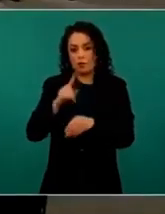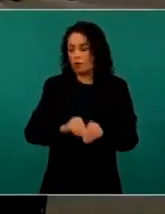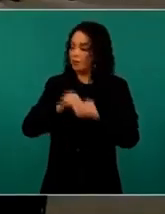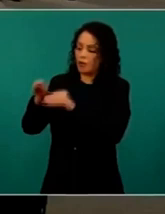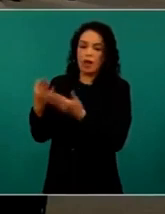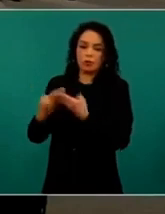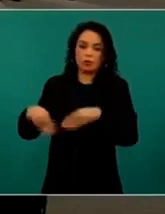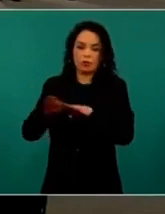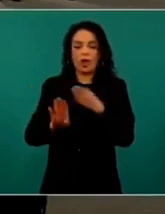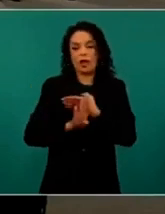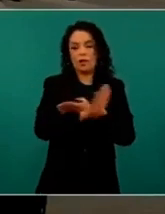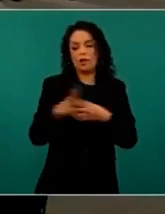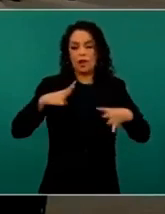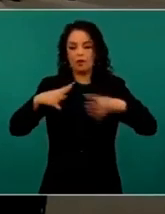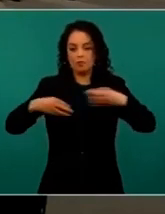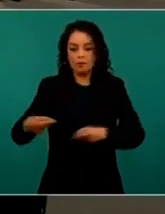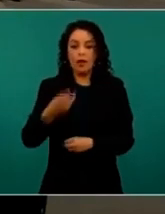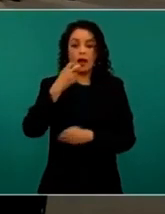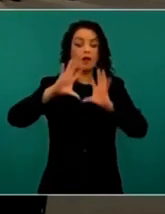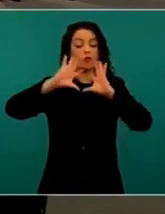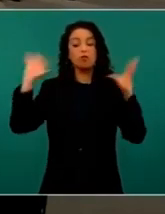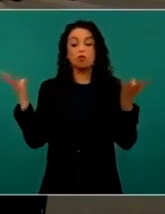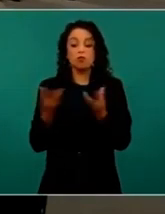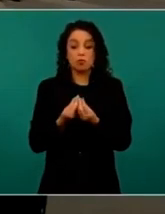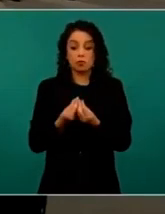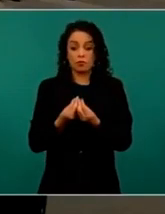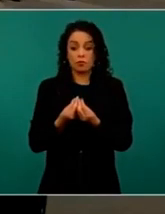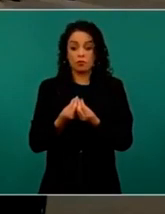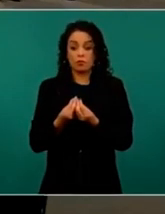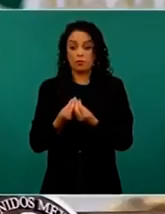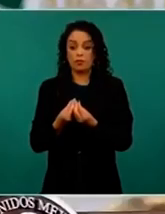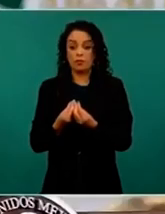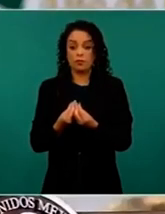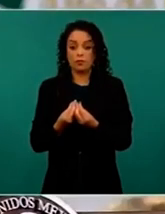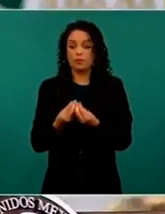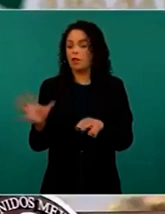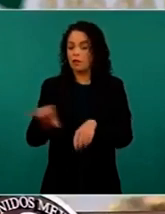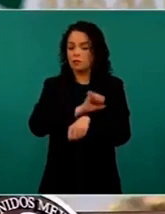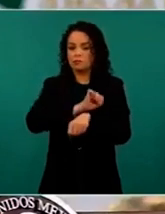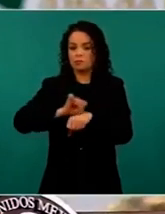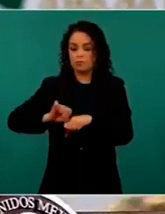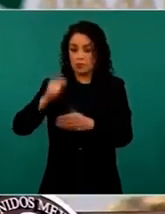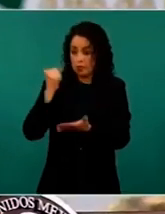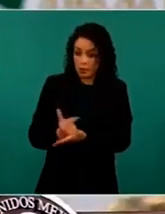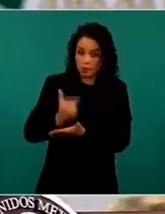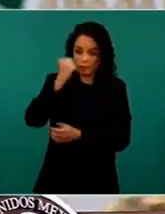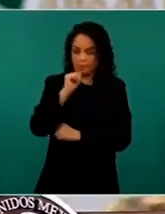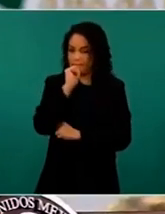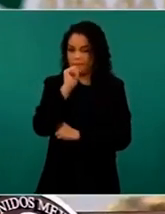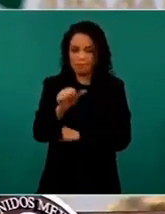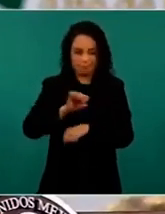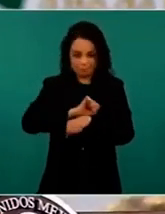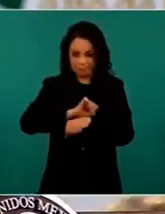también que prácticamente la totalidad de los casos que han ocurrido en estas edades han sido casos leves. Nadie ha tenido una